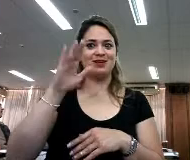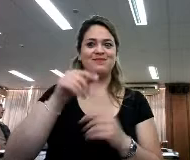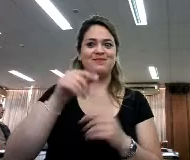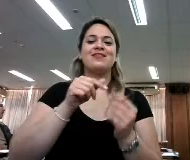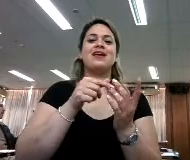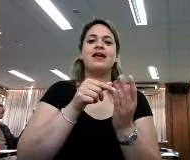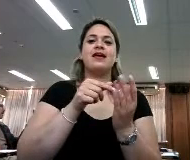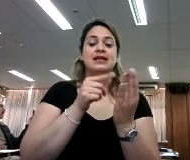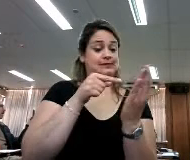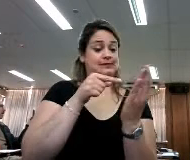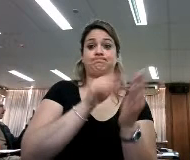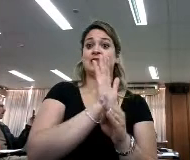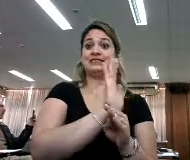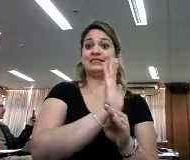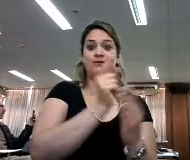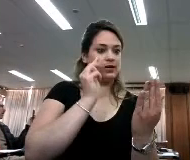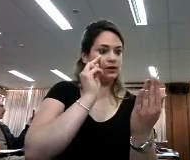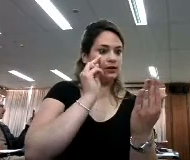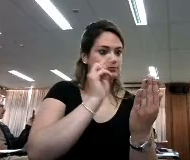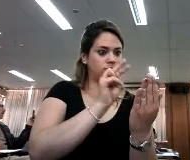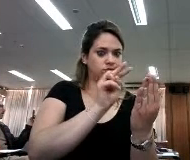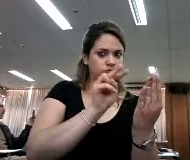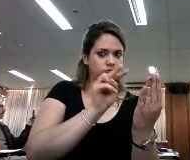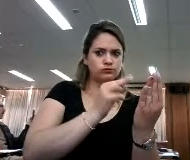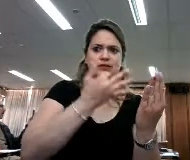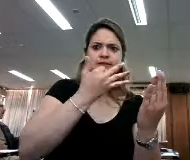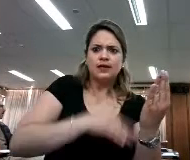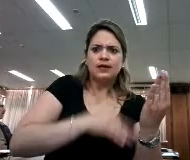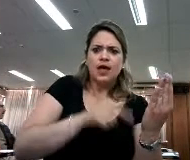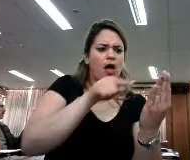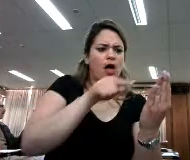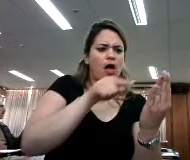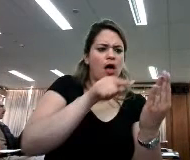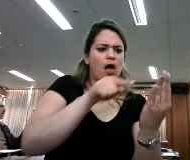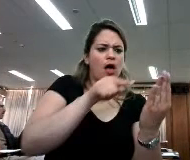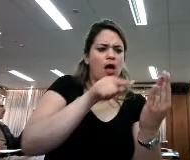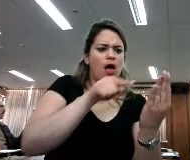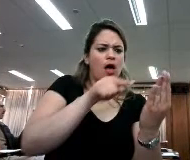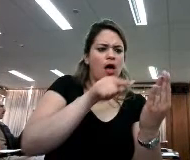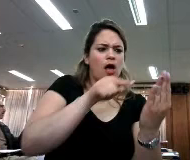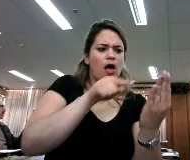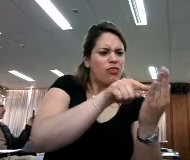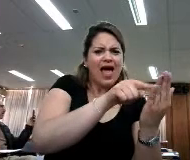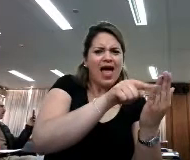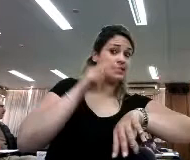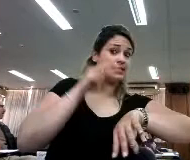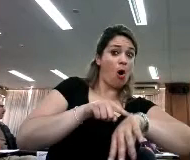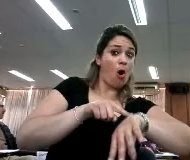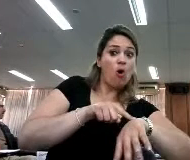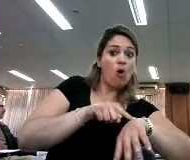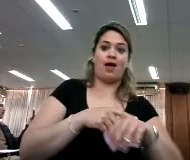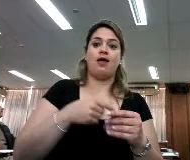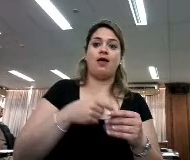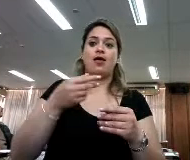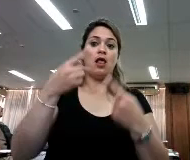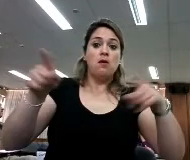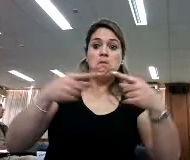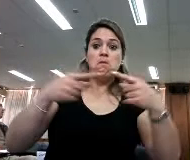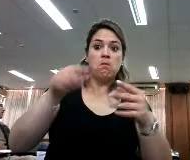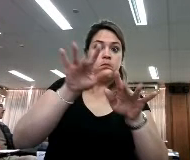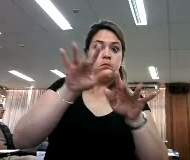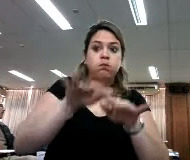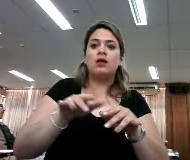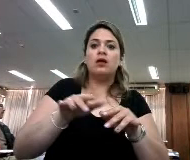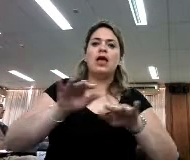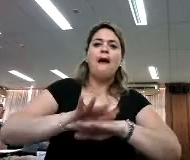es el sentido de cualquier tipo de representación gráfica, leer la hora, leer una partitura, leer un plano,